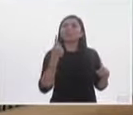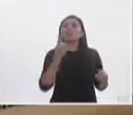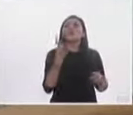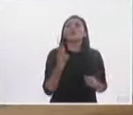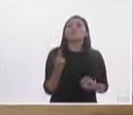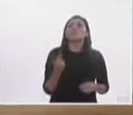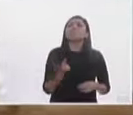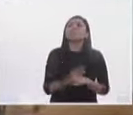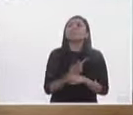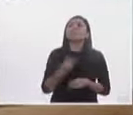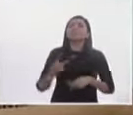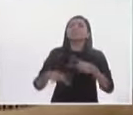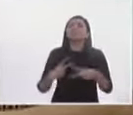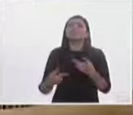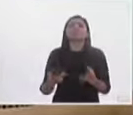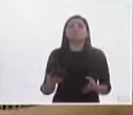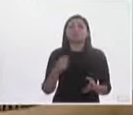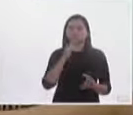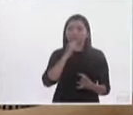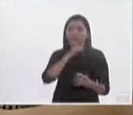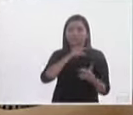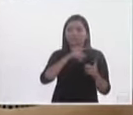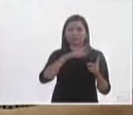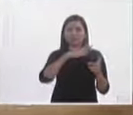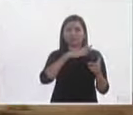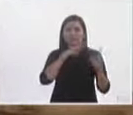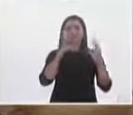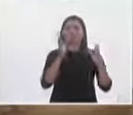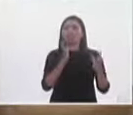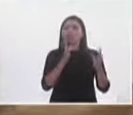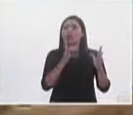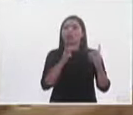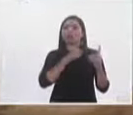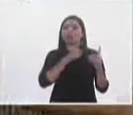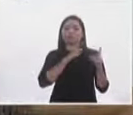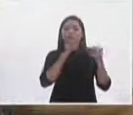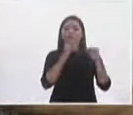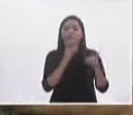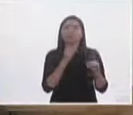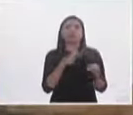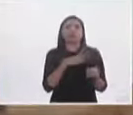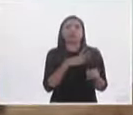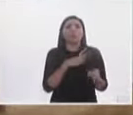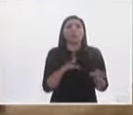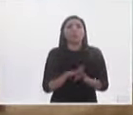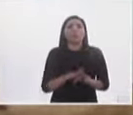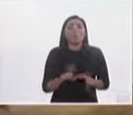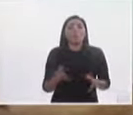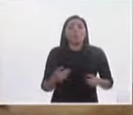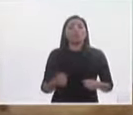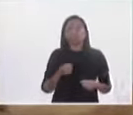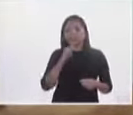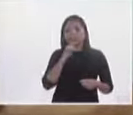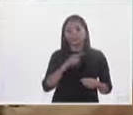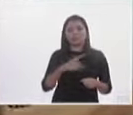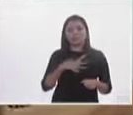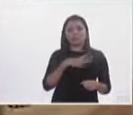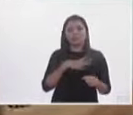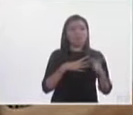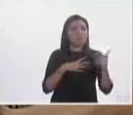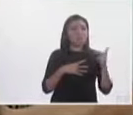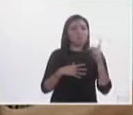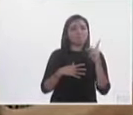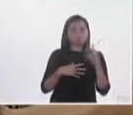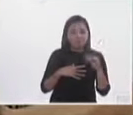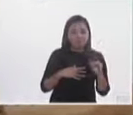candidatos que ya tienen un cargo y que no tienen pues esa fuerza que puede tener un PRI un PAN